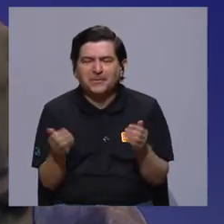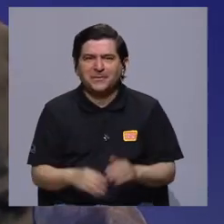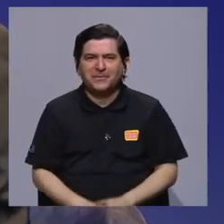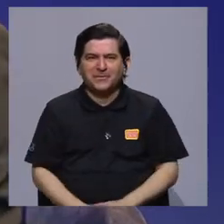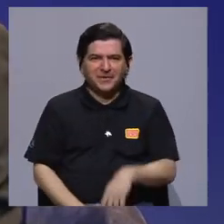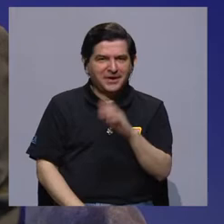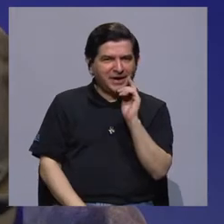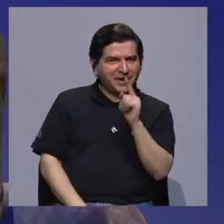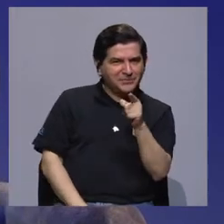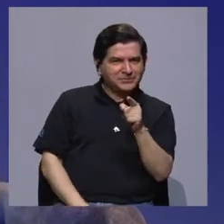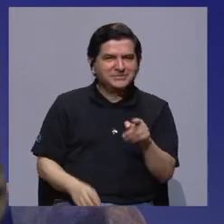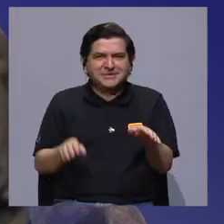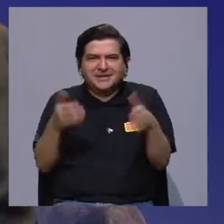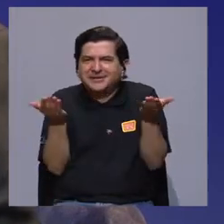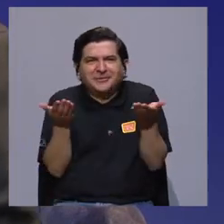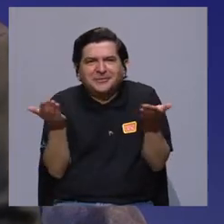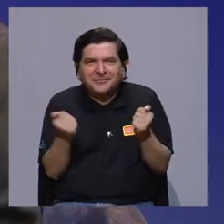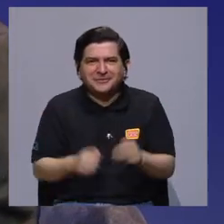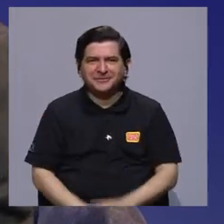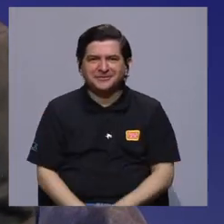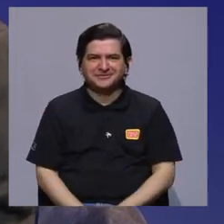Carolina-Arias.